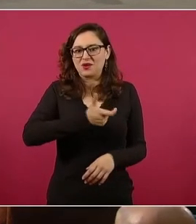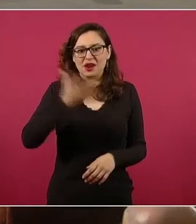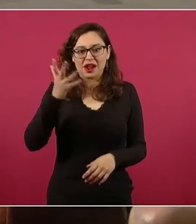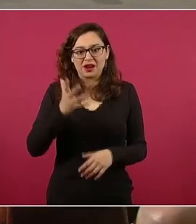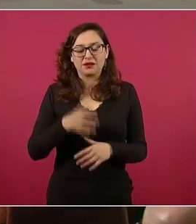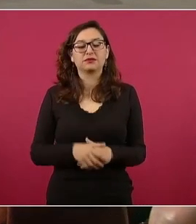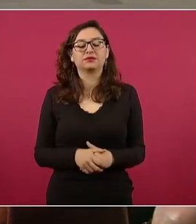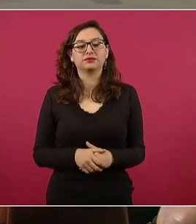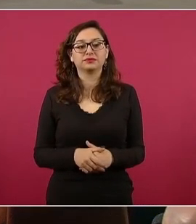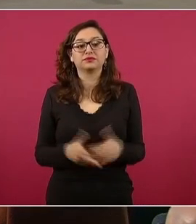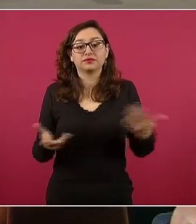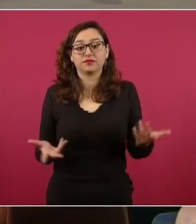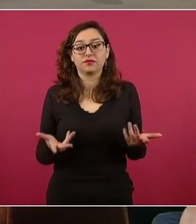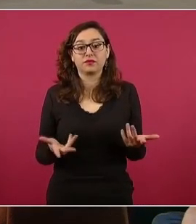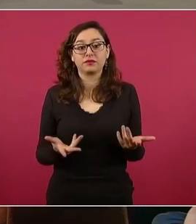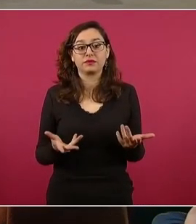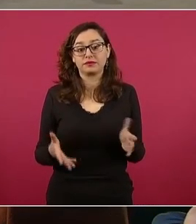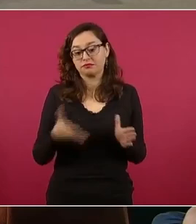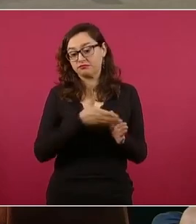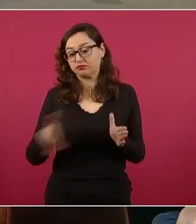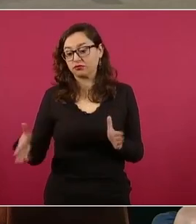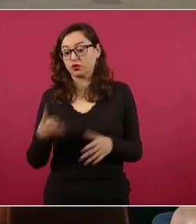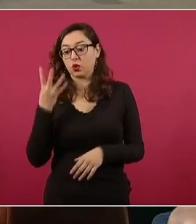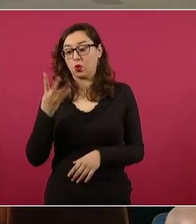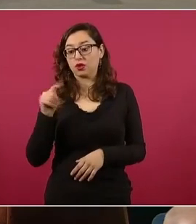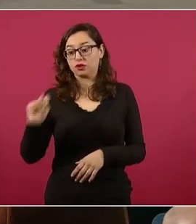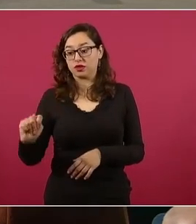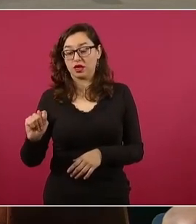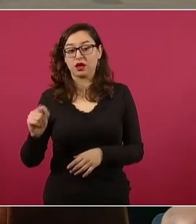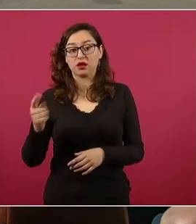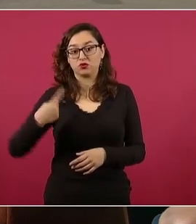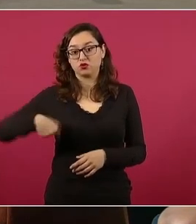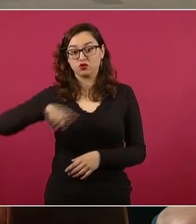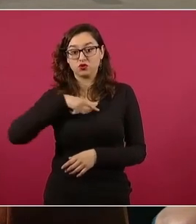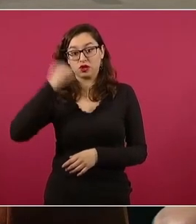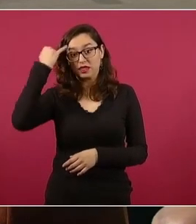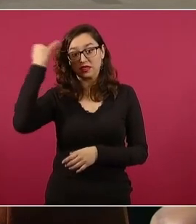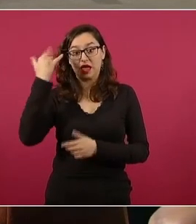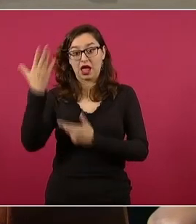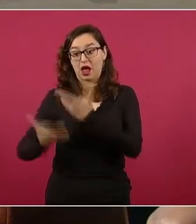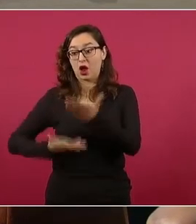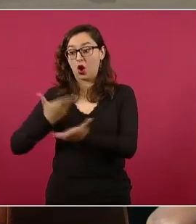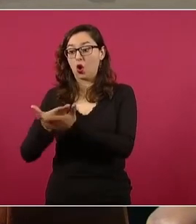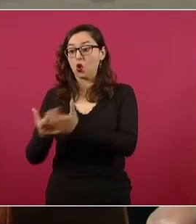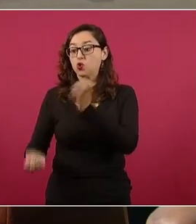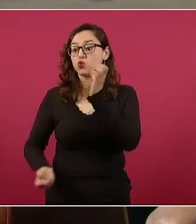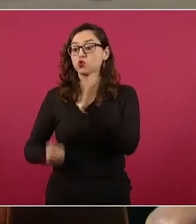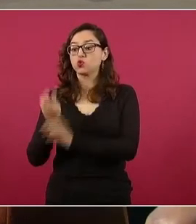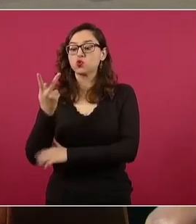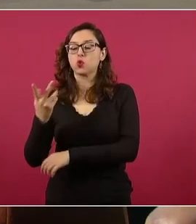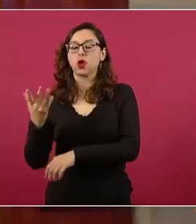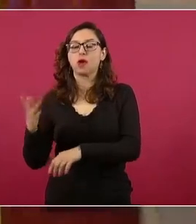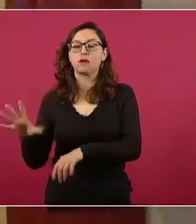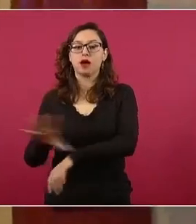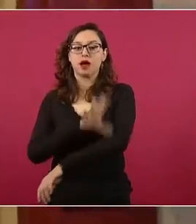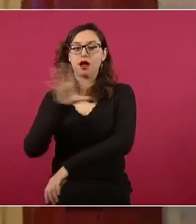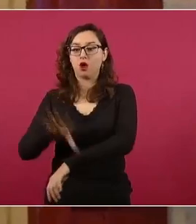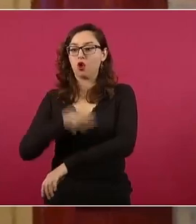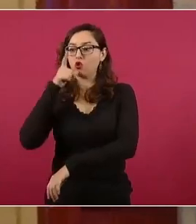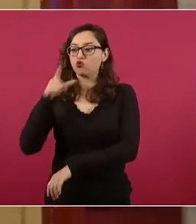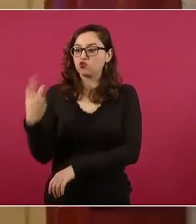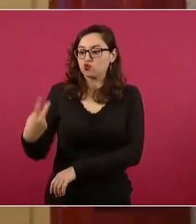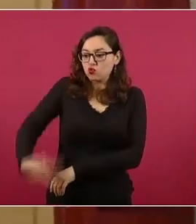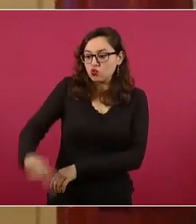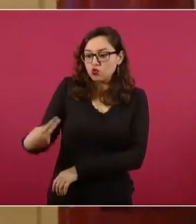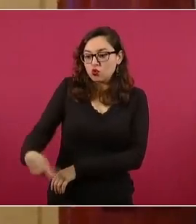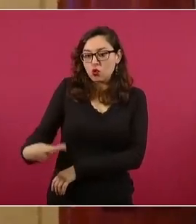energética puesta en marcha por la Cuarta Transformación, se está incrementando la capacidad de generación de las